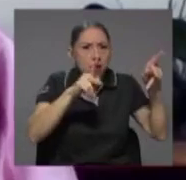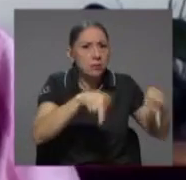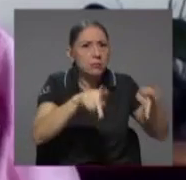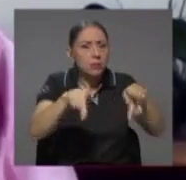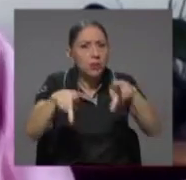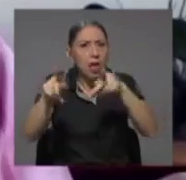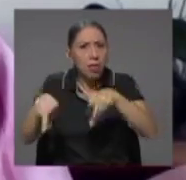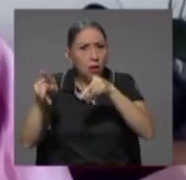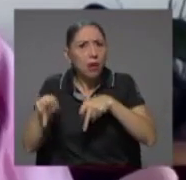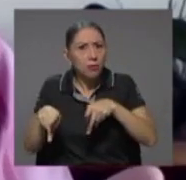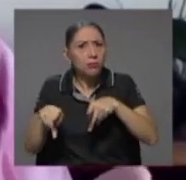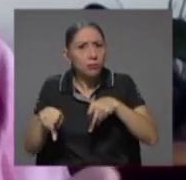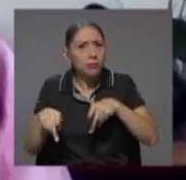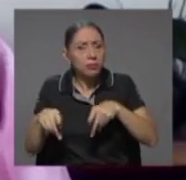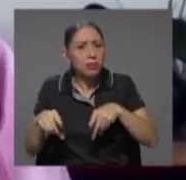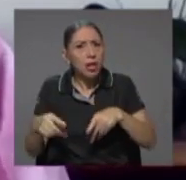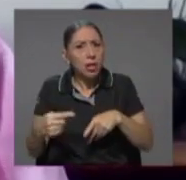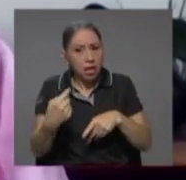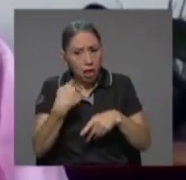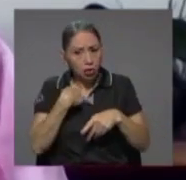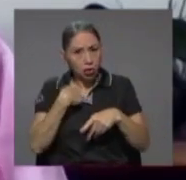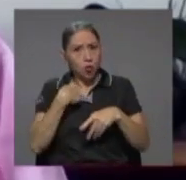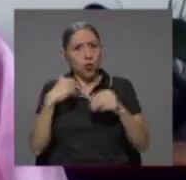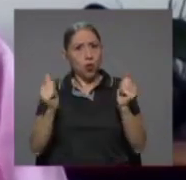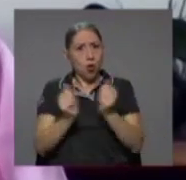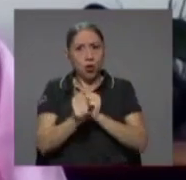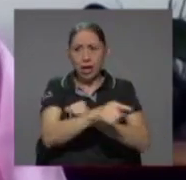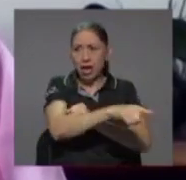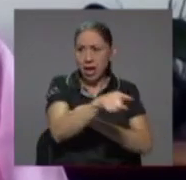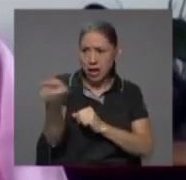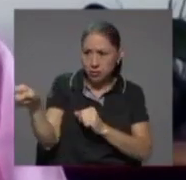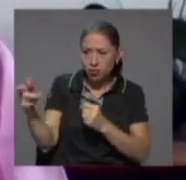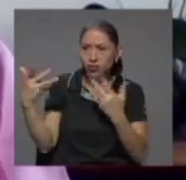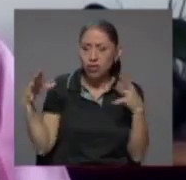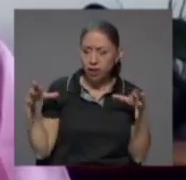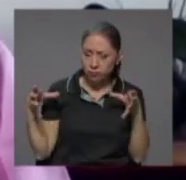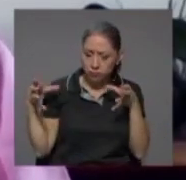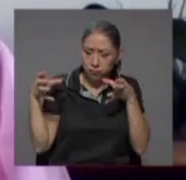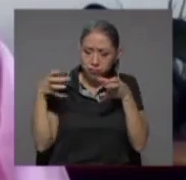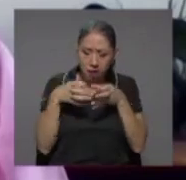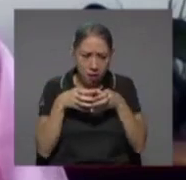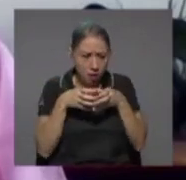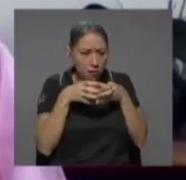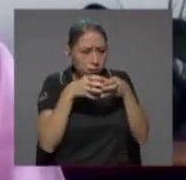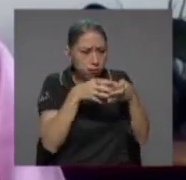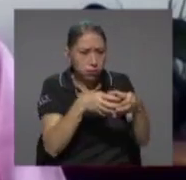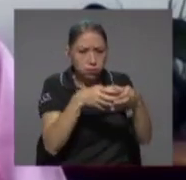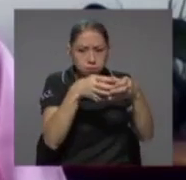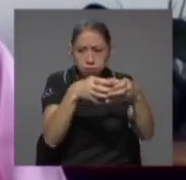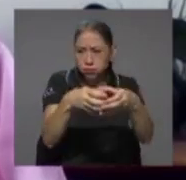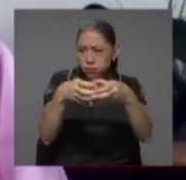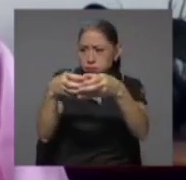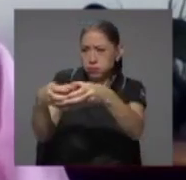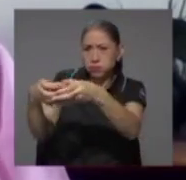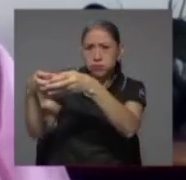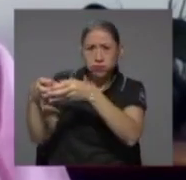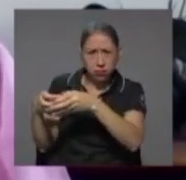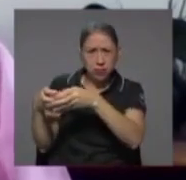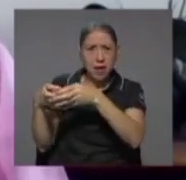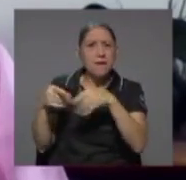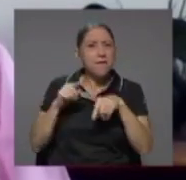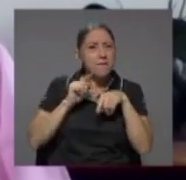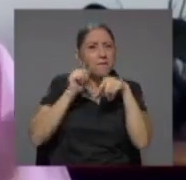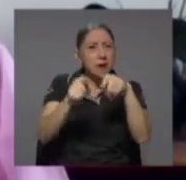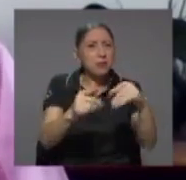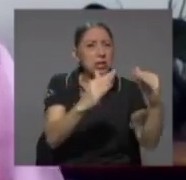formar parte con ellos de ir casa por casa en todos los lugares más deprimidos de este país hemos estado